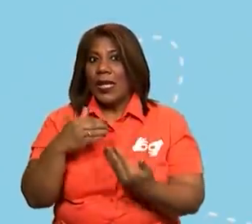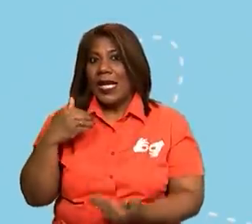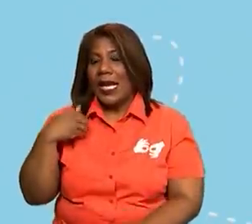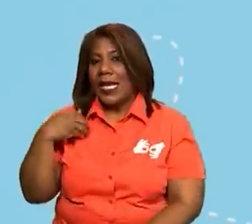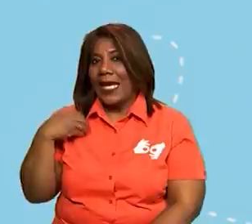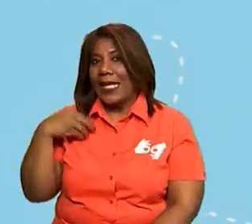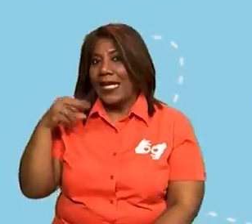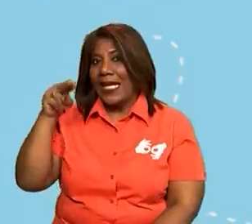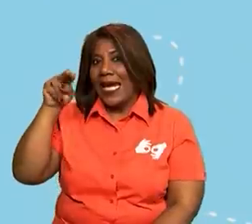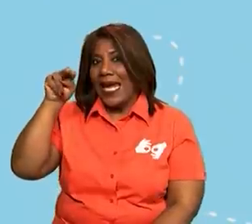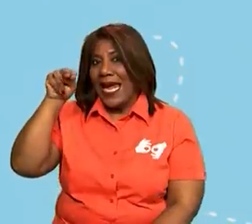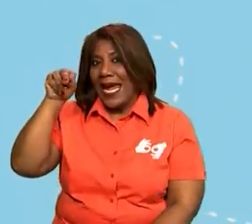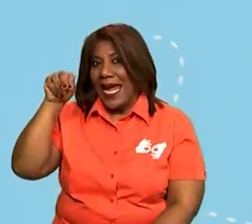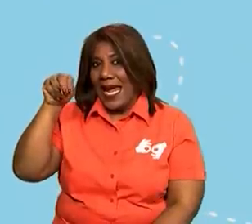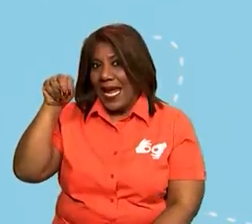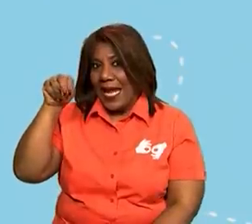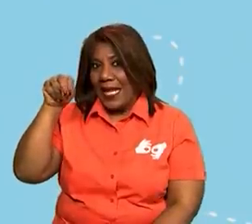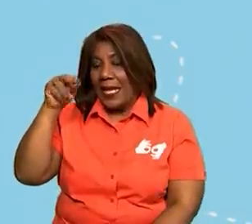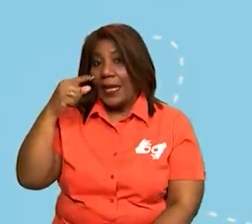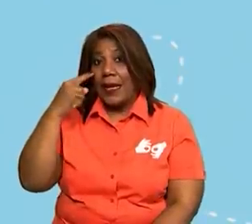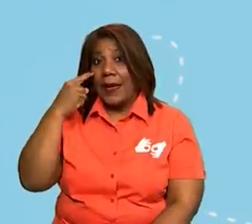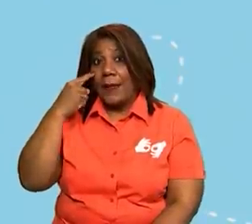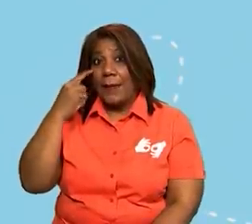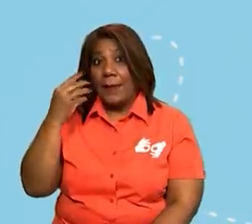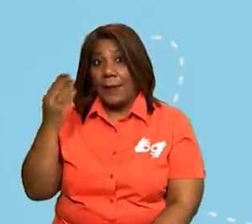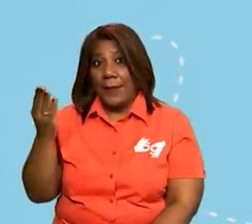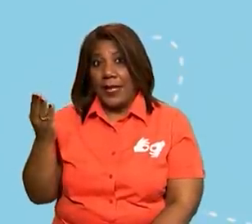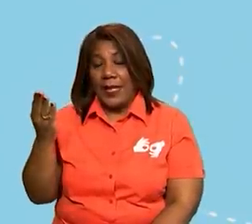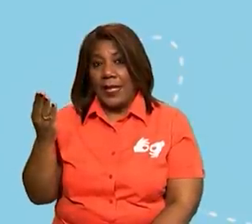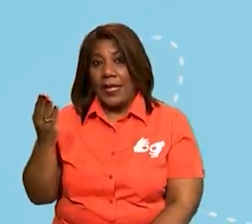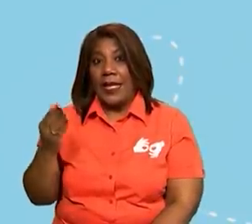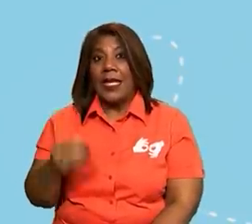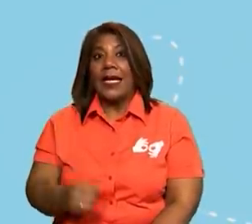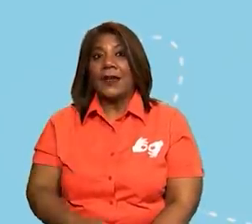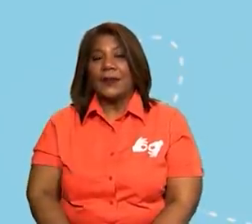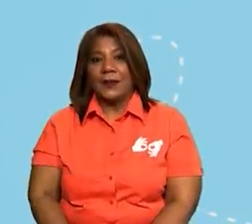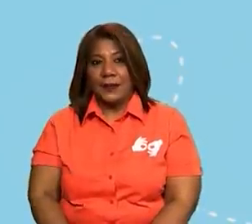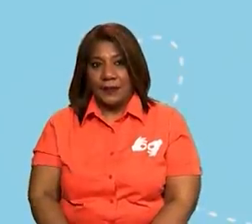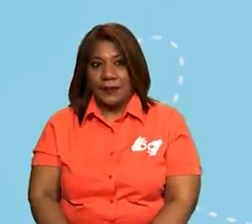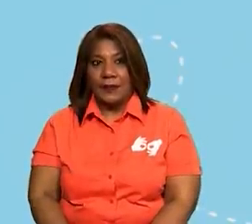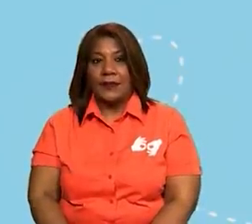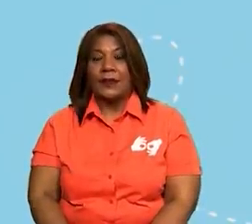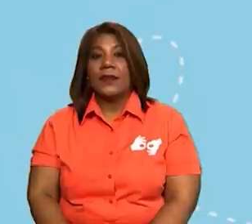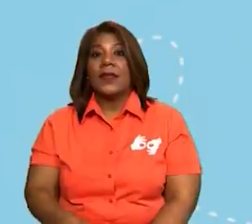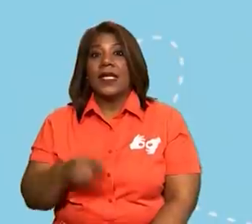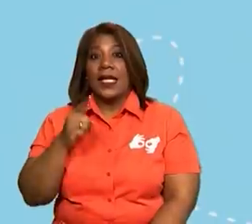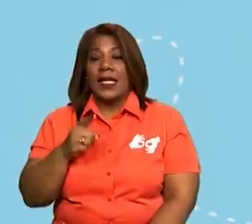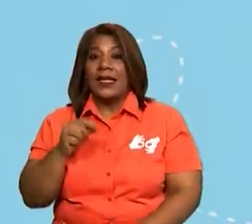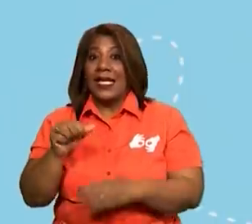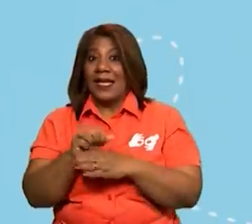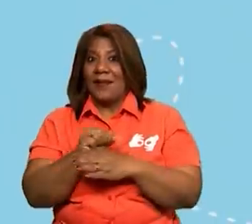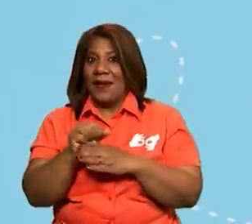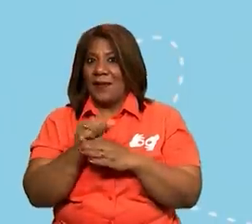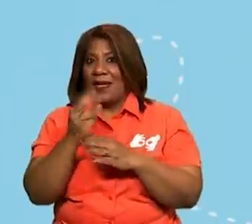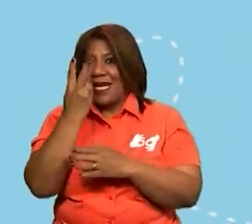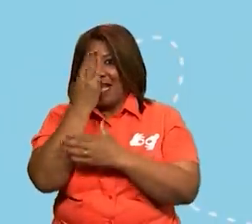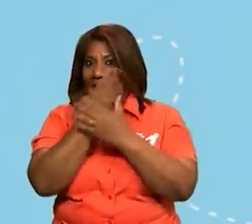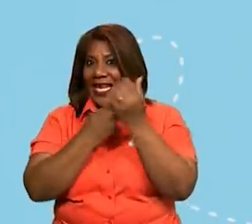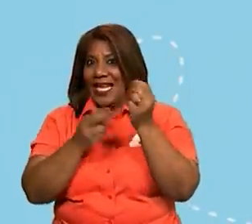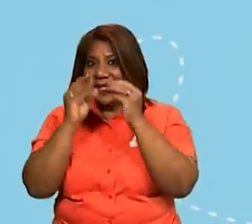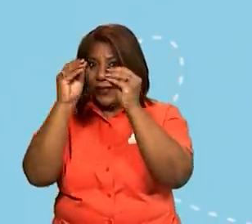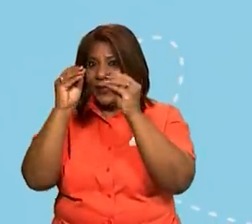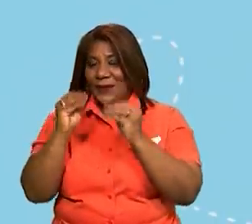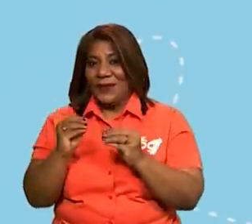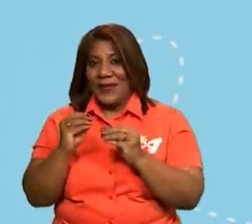final, al final. Esta parte la vamos a hacer un poquito más concreta, ¿verdad, maestra Zoyla? Sí, y bien